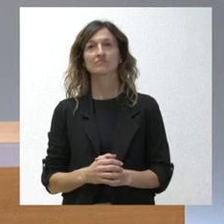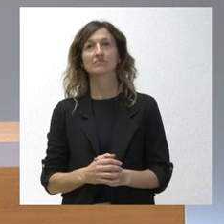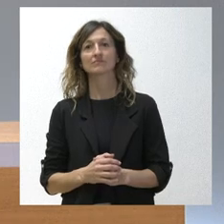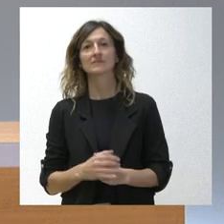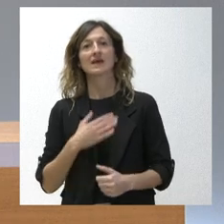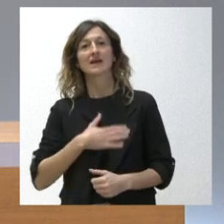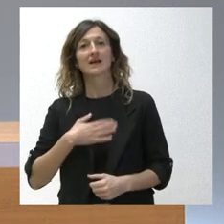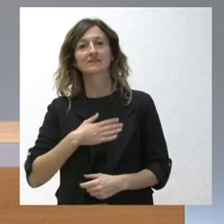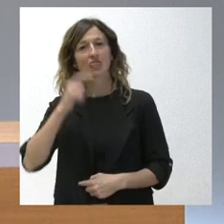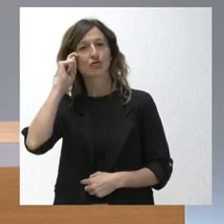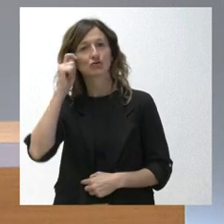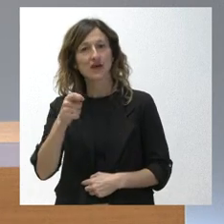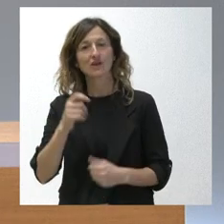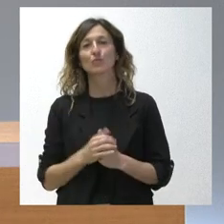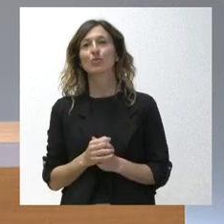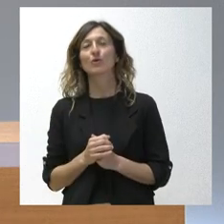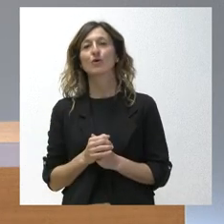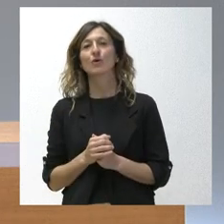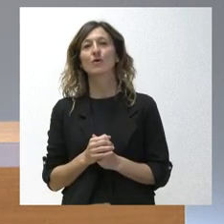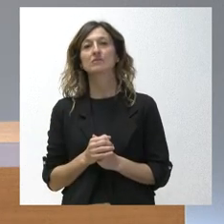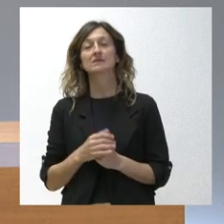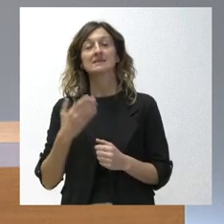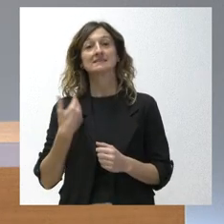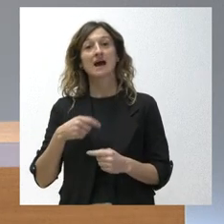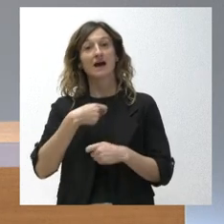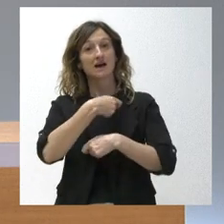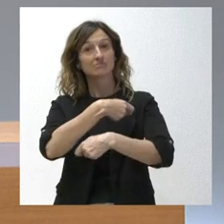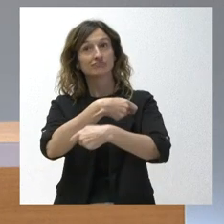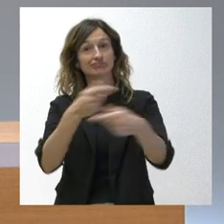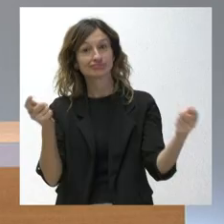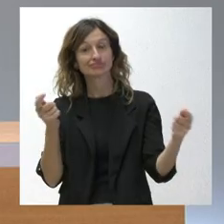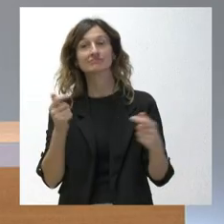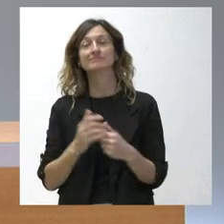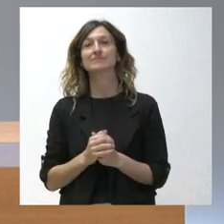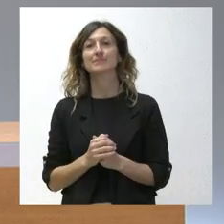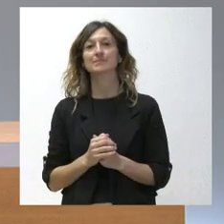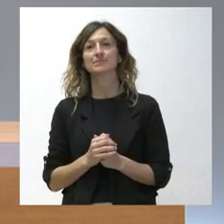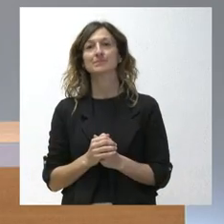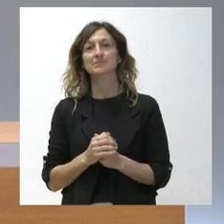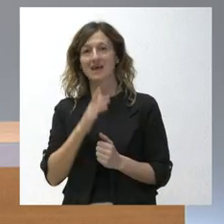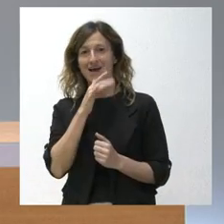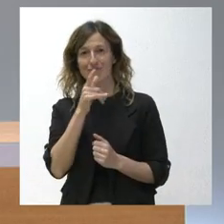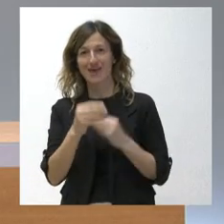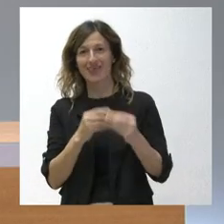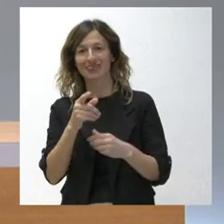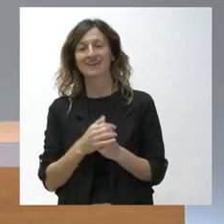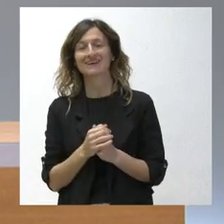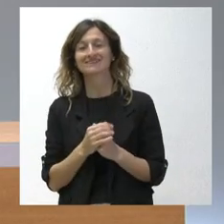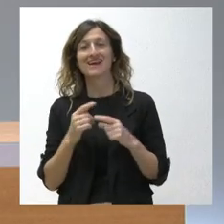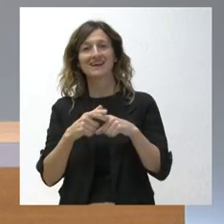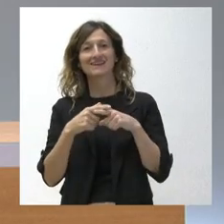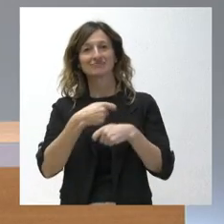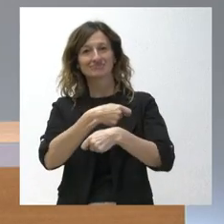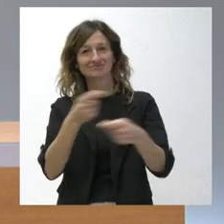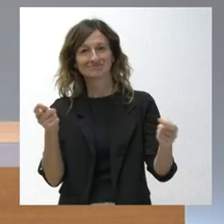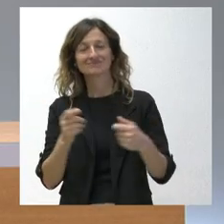Encantado de saludarles, les repartimos, los hemos repartido ya, en ello está, de repartirles la